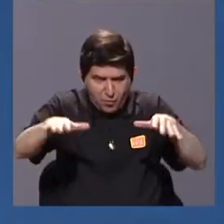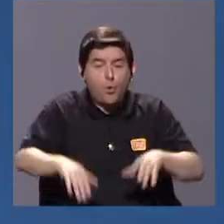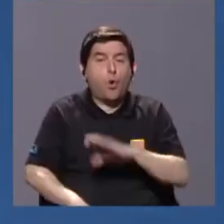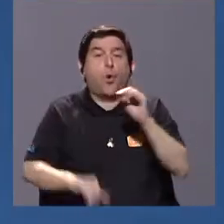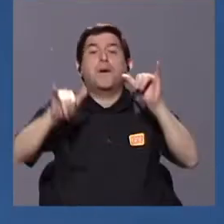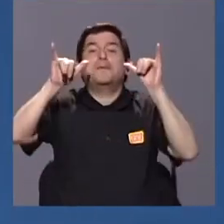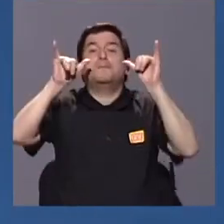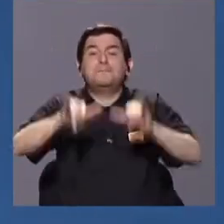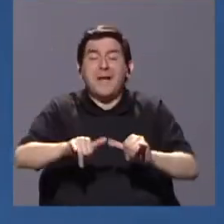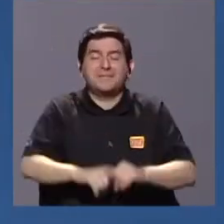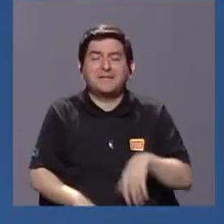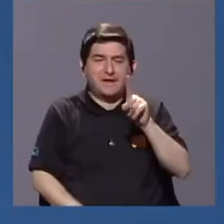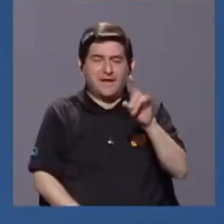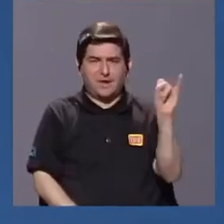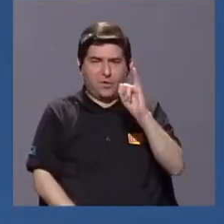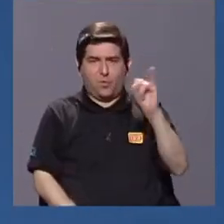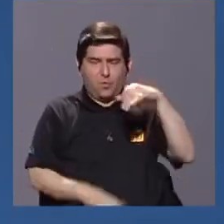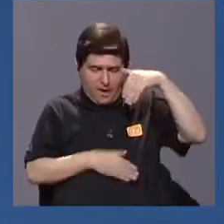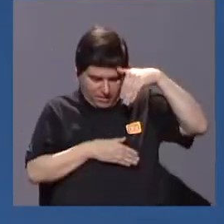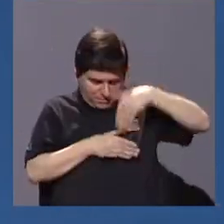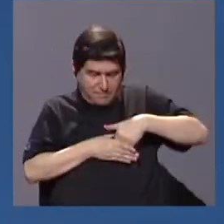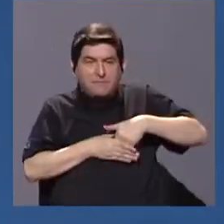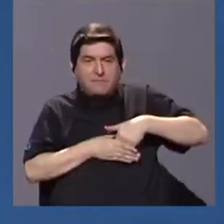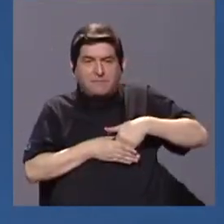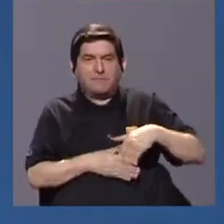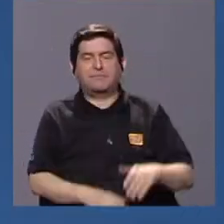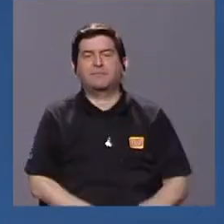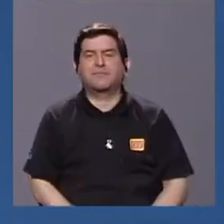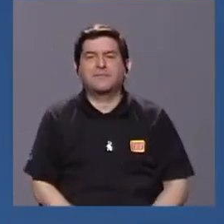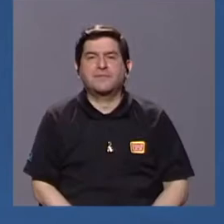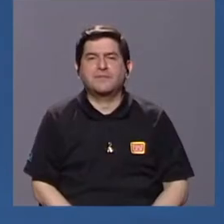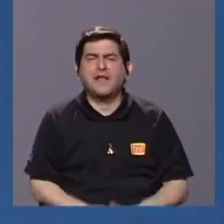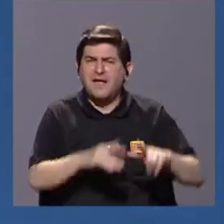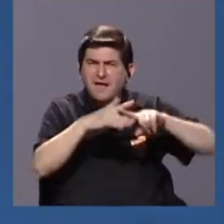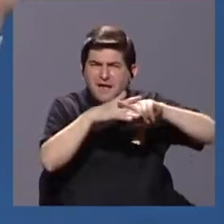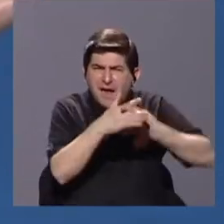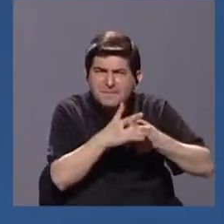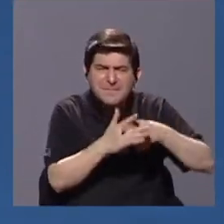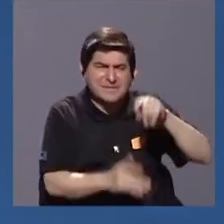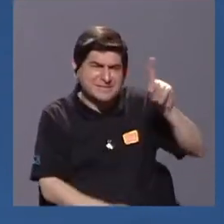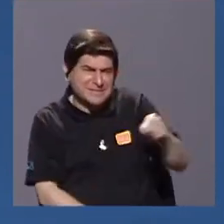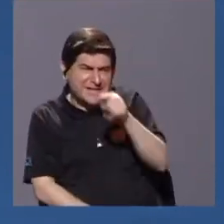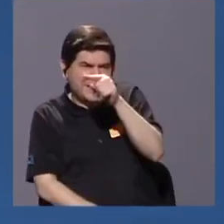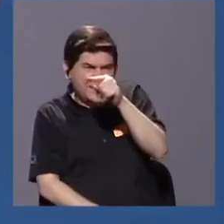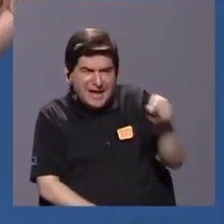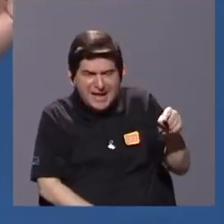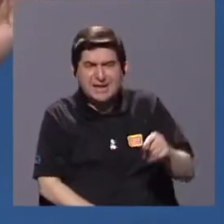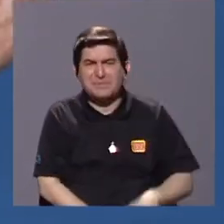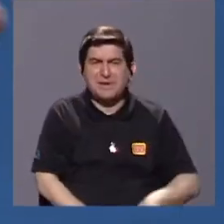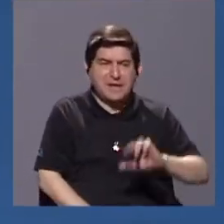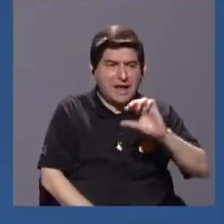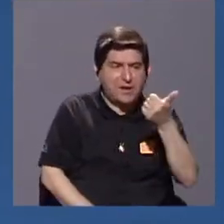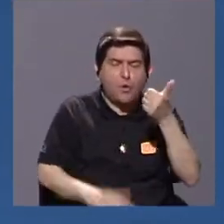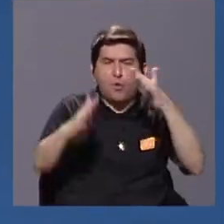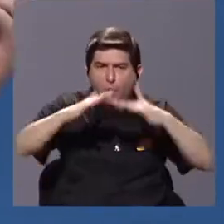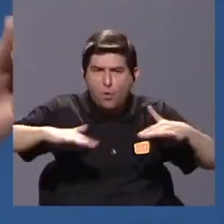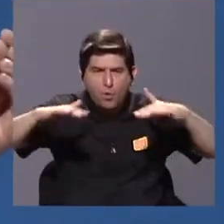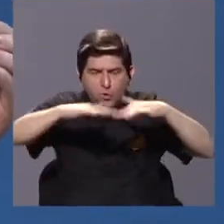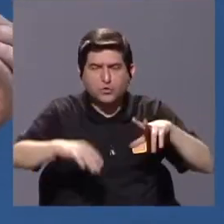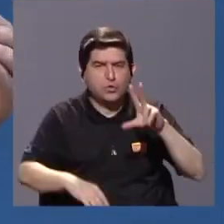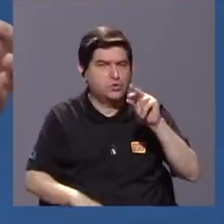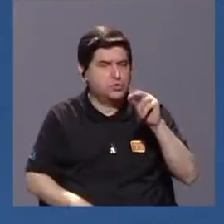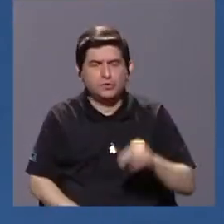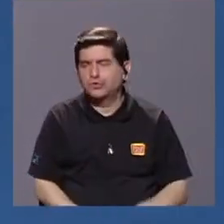mantener un agente infeccioso, resulta que si empezamos a eliminar esos otros hospederos que no son